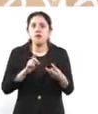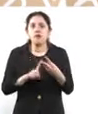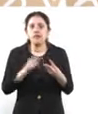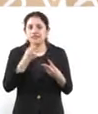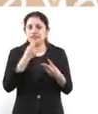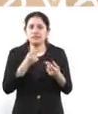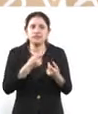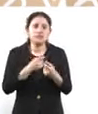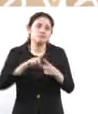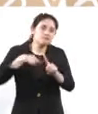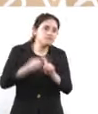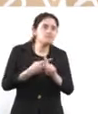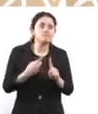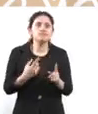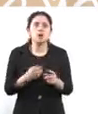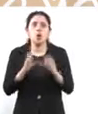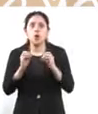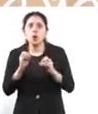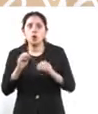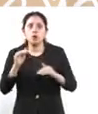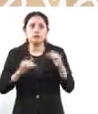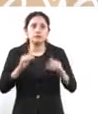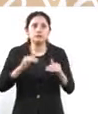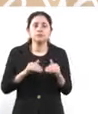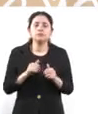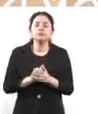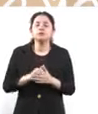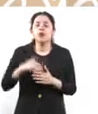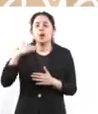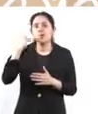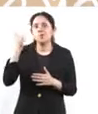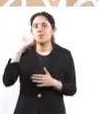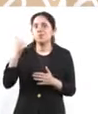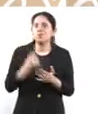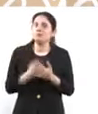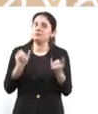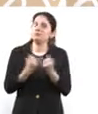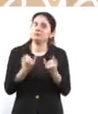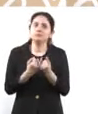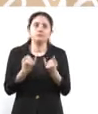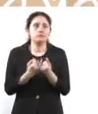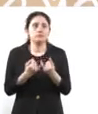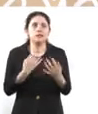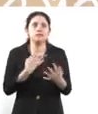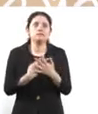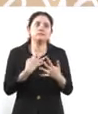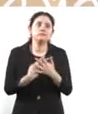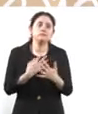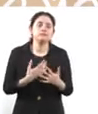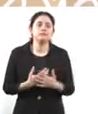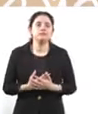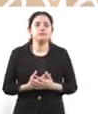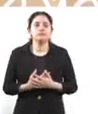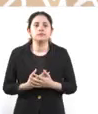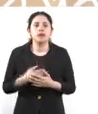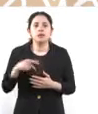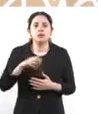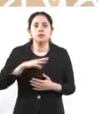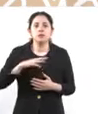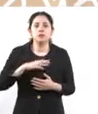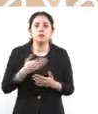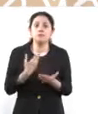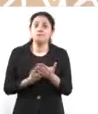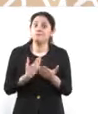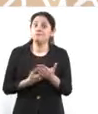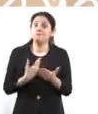o hay casos de corrupción en donde es oficiosa. Es decir, si hay suficientes pruebas, el